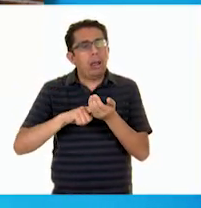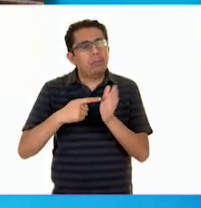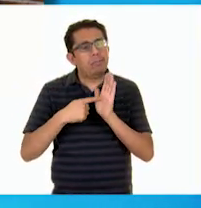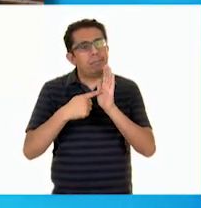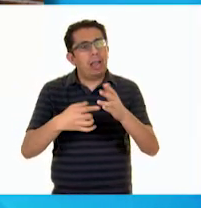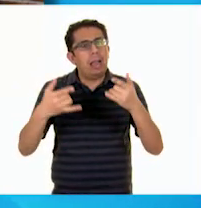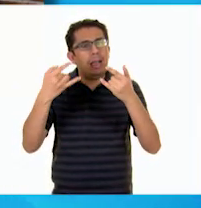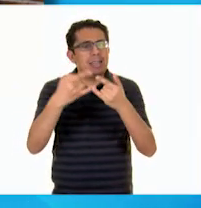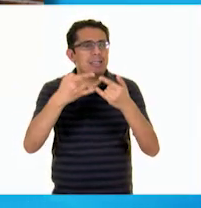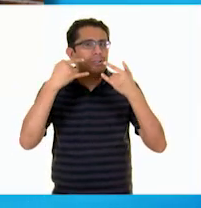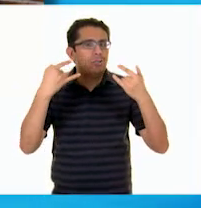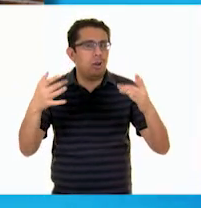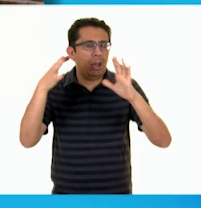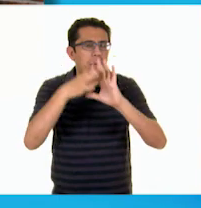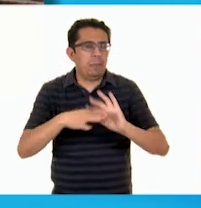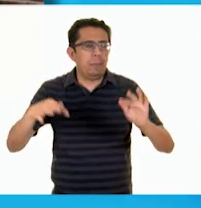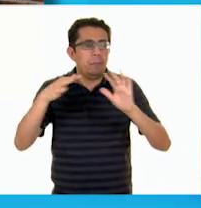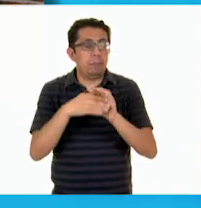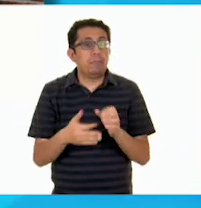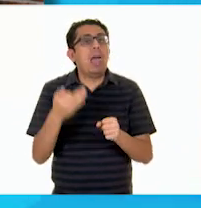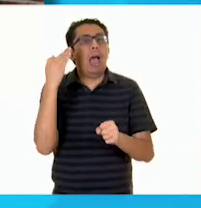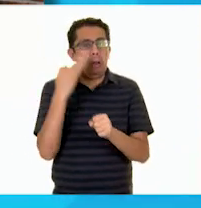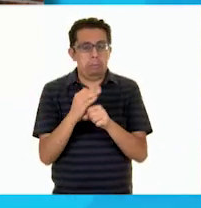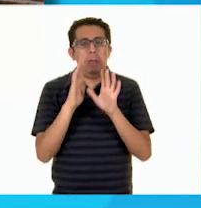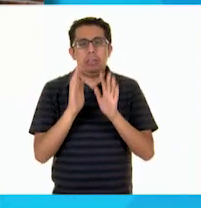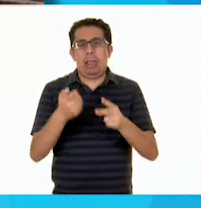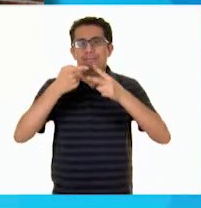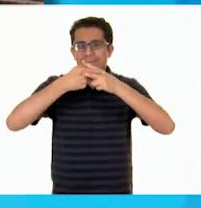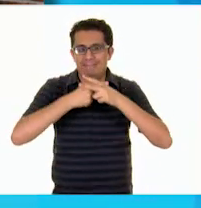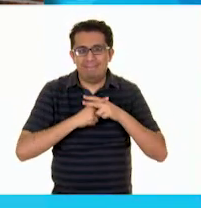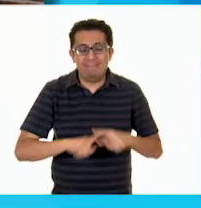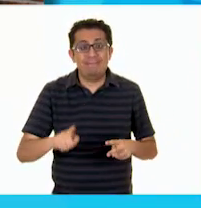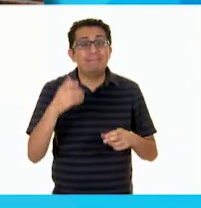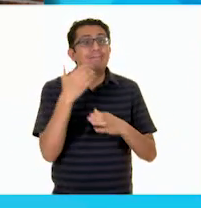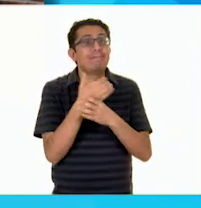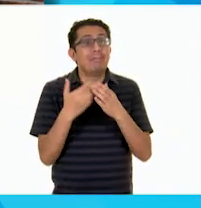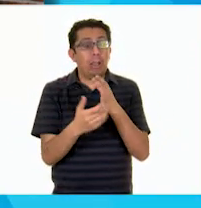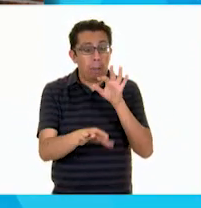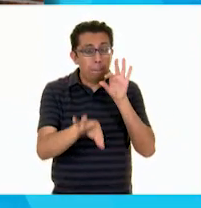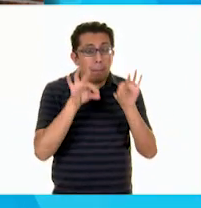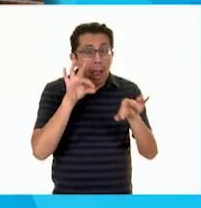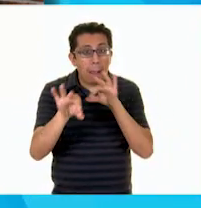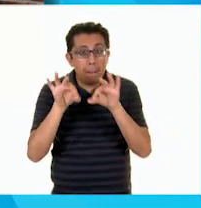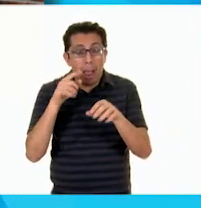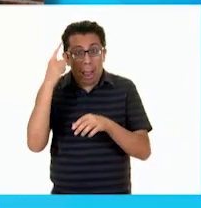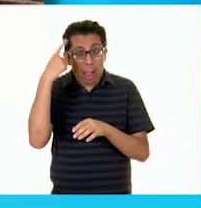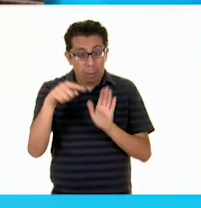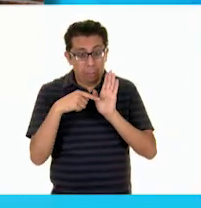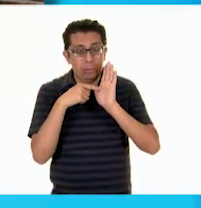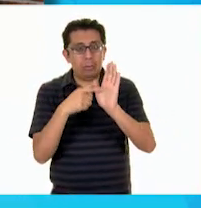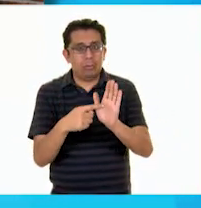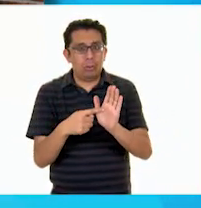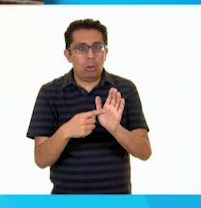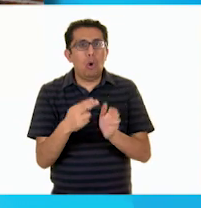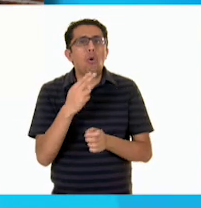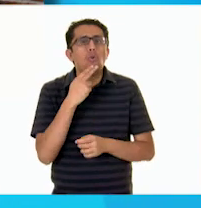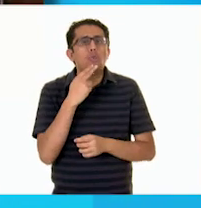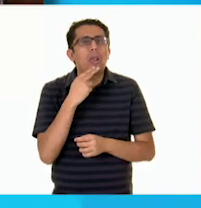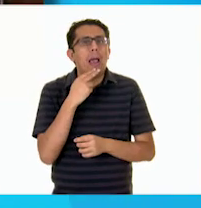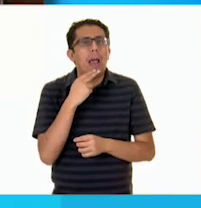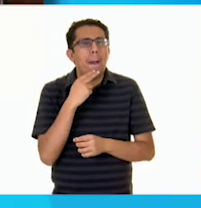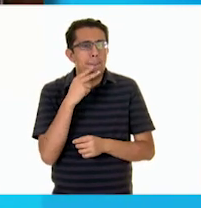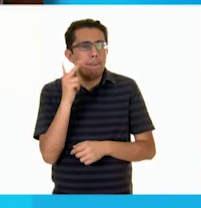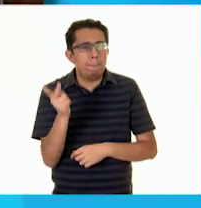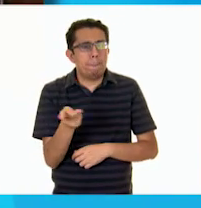la exposición. Es momento de comenzar. Para elegir los objetos o piezas de tu exposición, usa las siguientes preguntas.